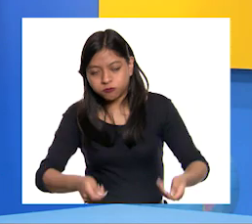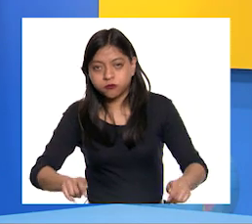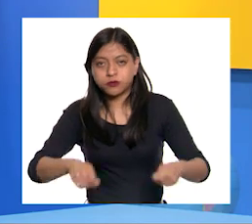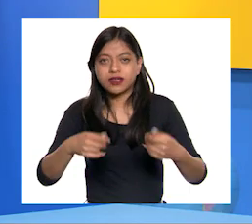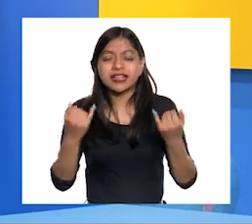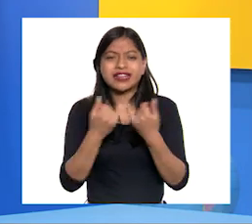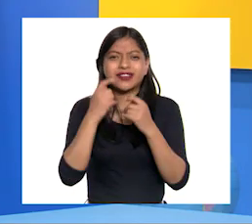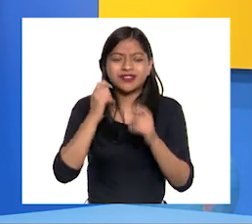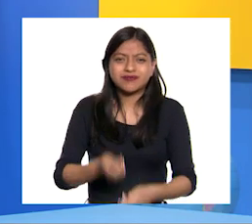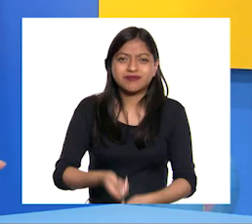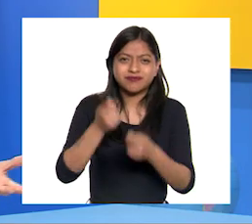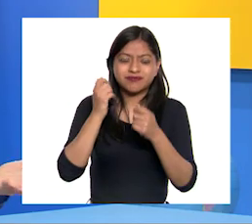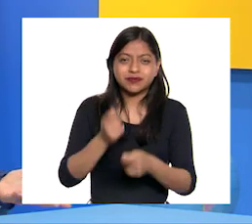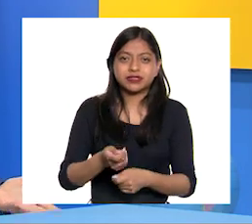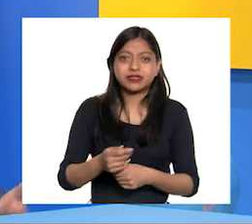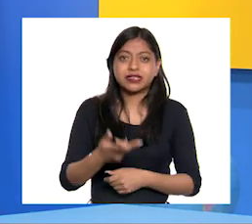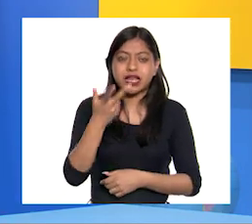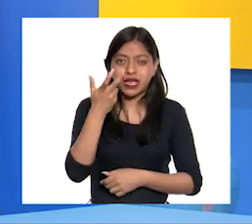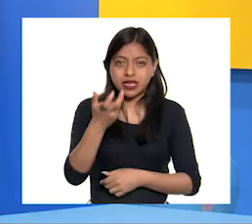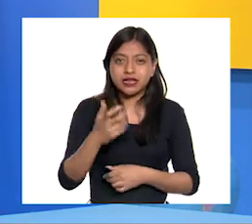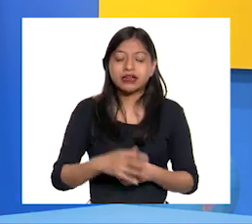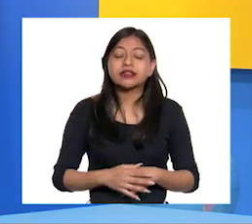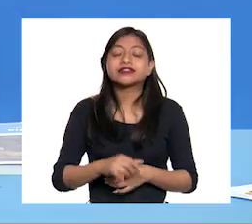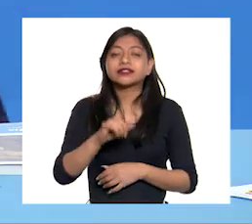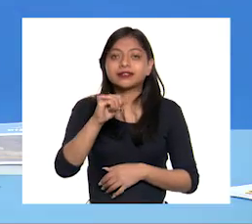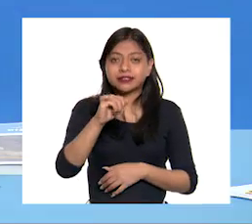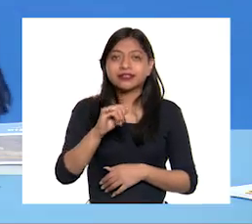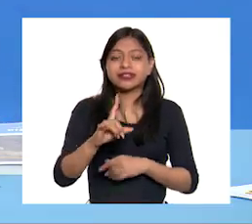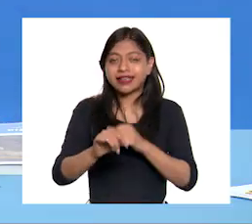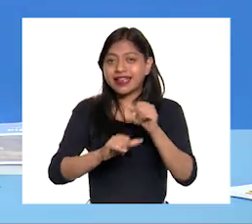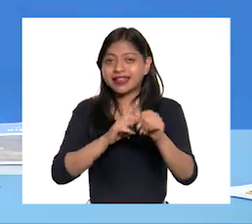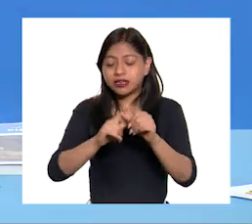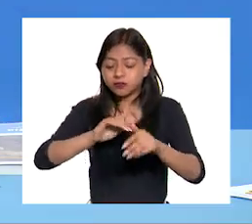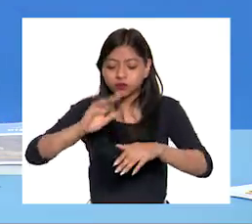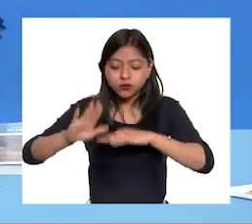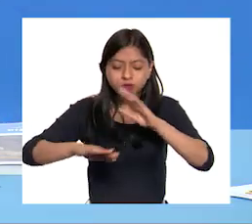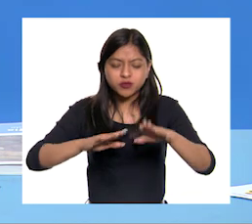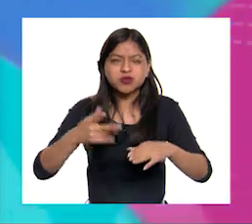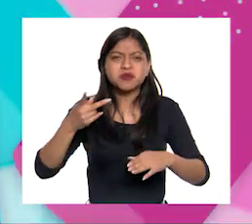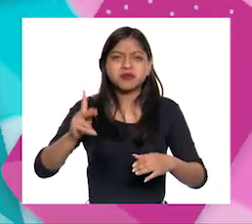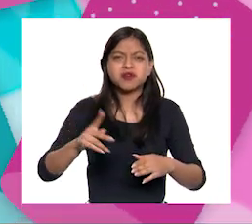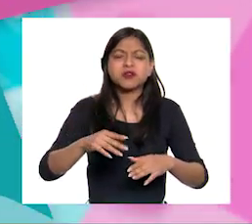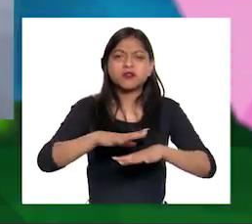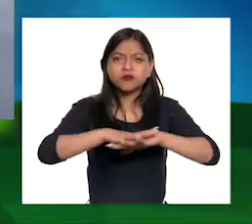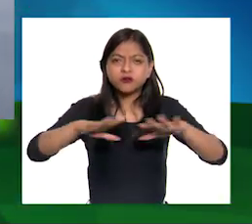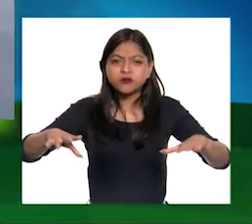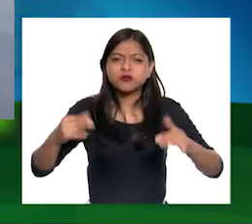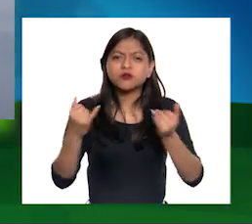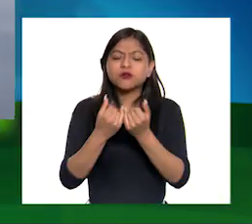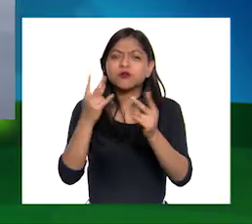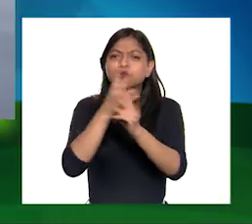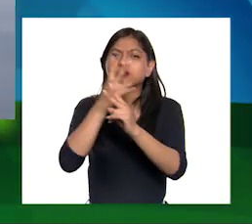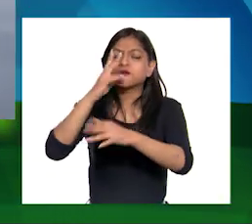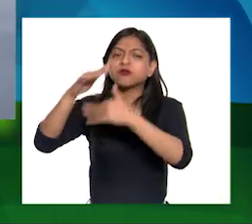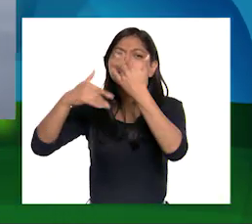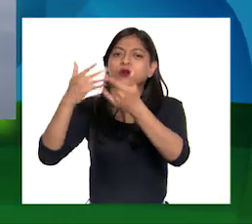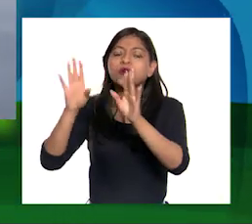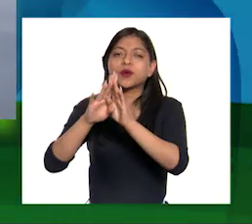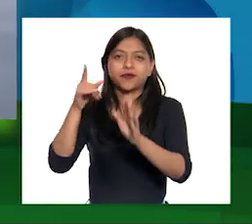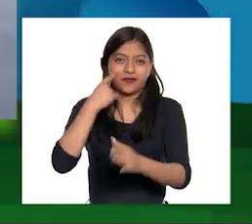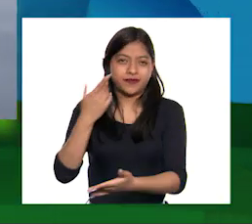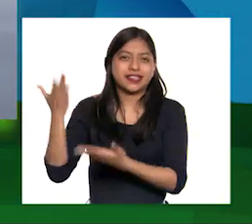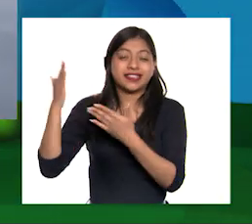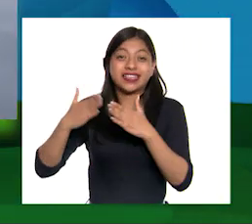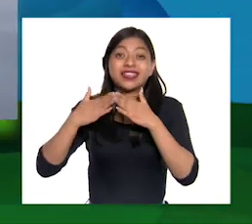contamina el agua, el aire y el suelo? Ay, yo eso sí lo sé, eso sí lo sé Al menos el aire, los grandes